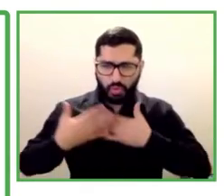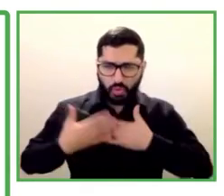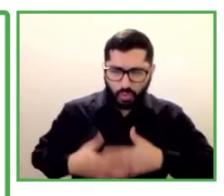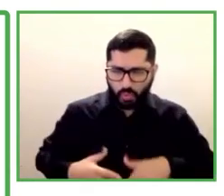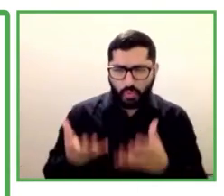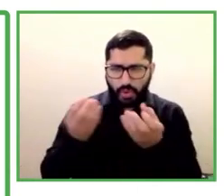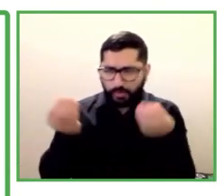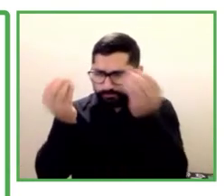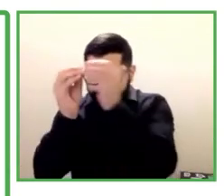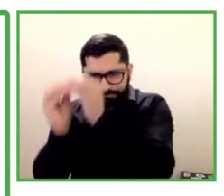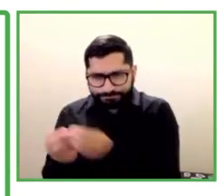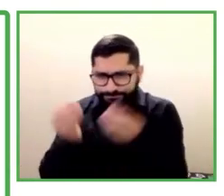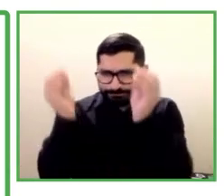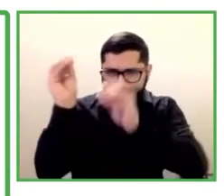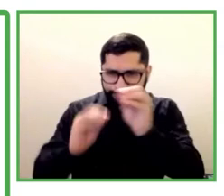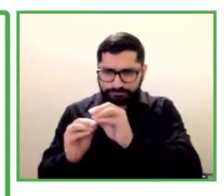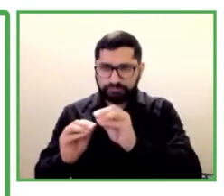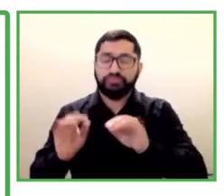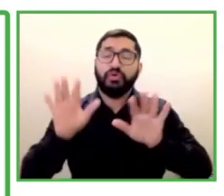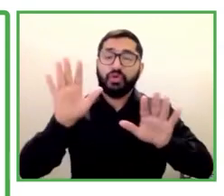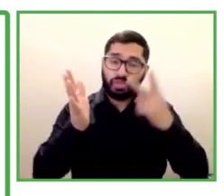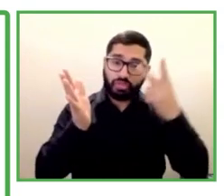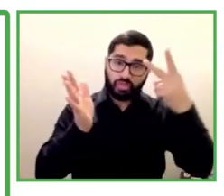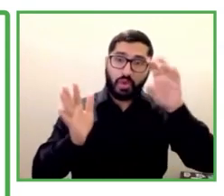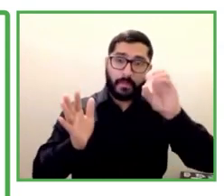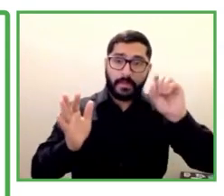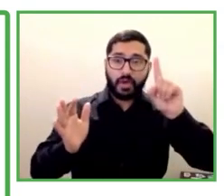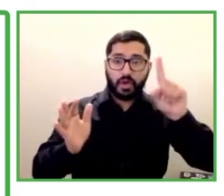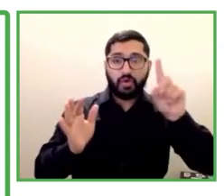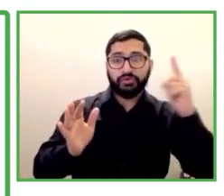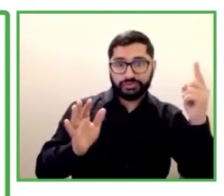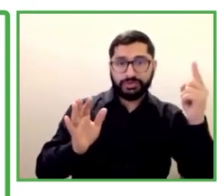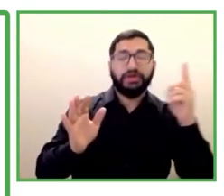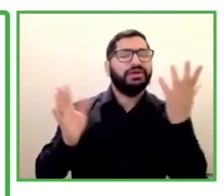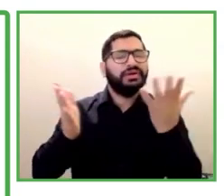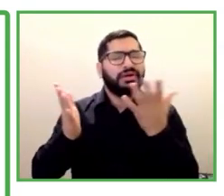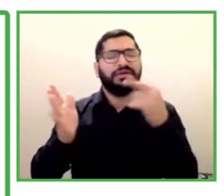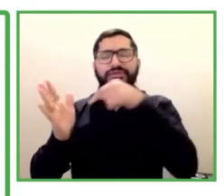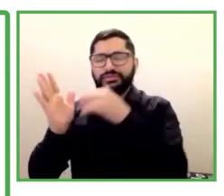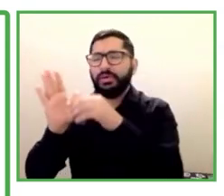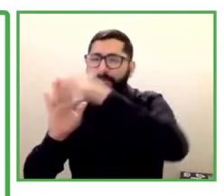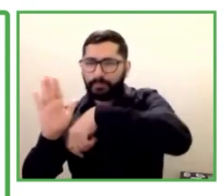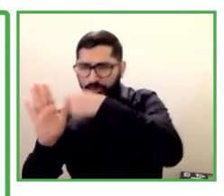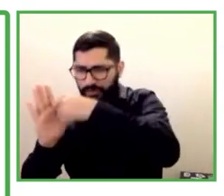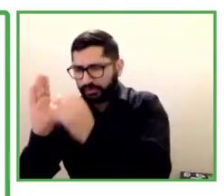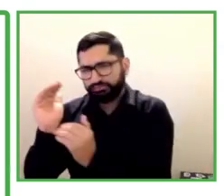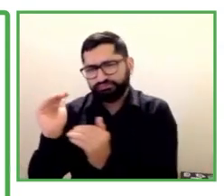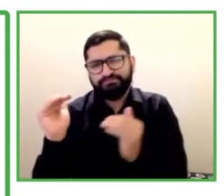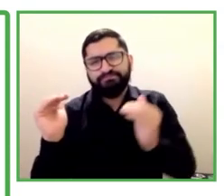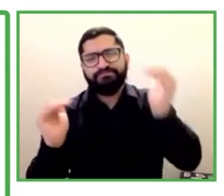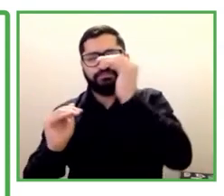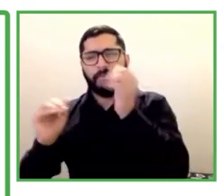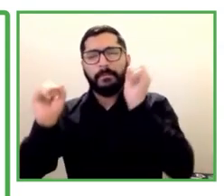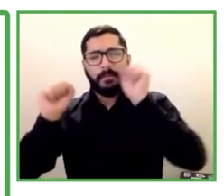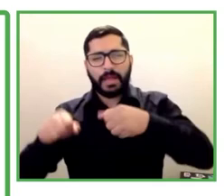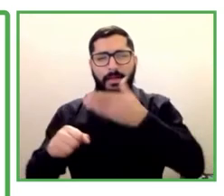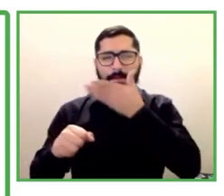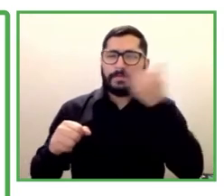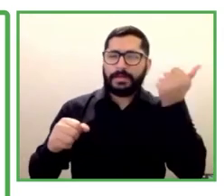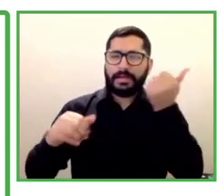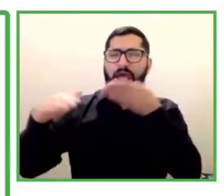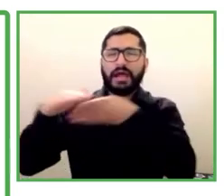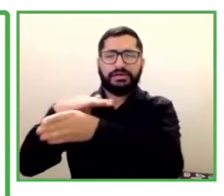promoción de accesibilidad para manejarnos en este mundo contemporáneo con la metodología de aumentar la empleabilidad